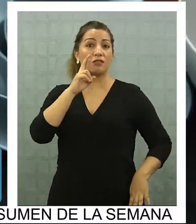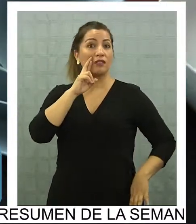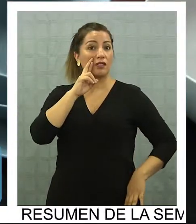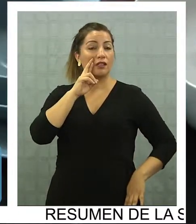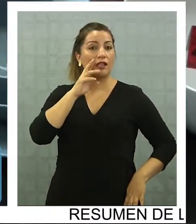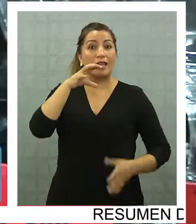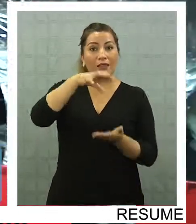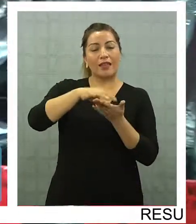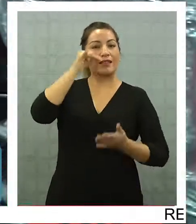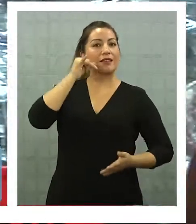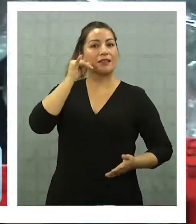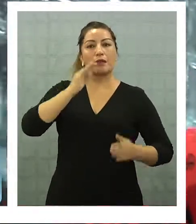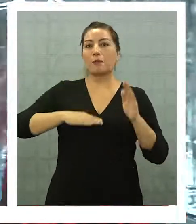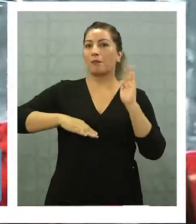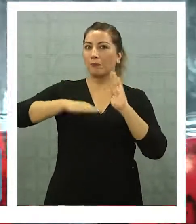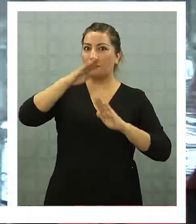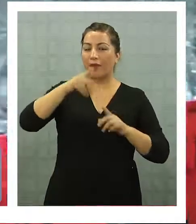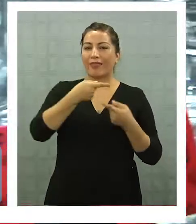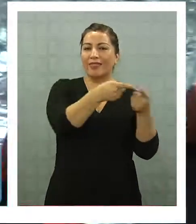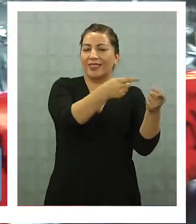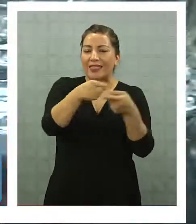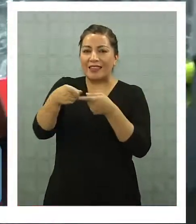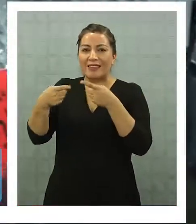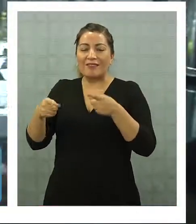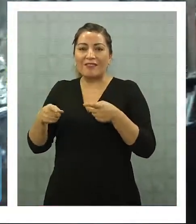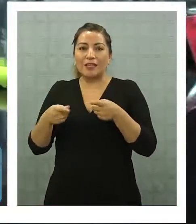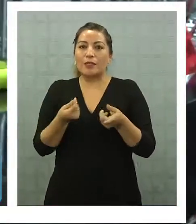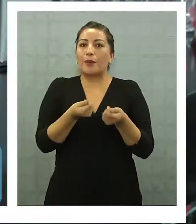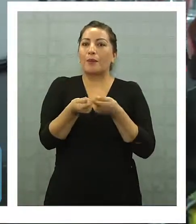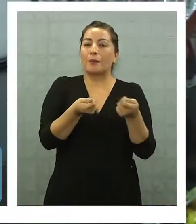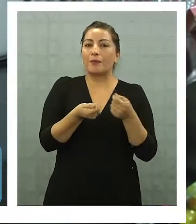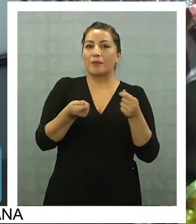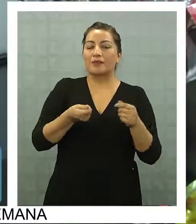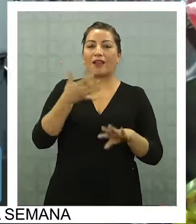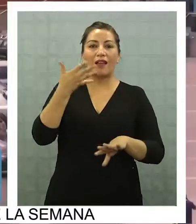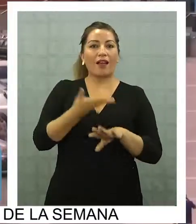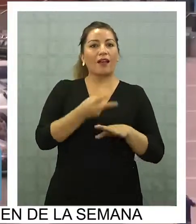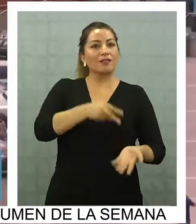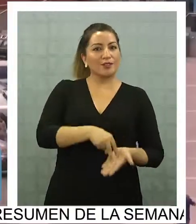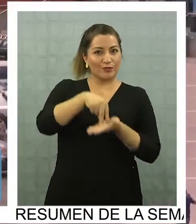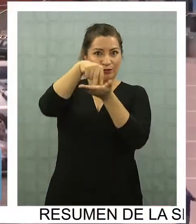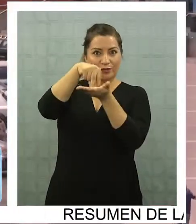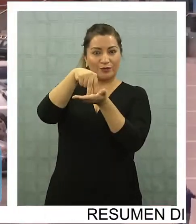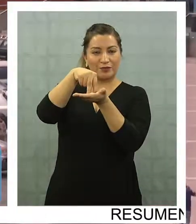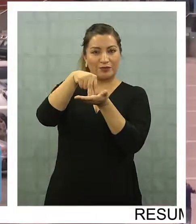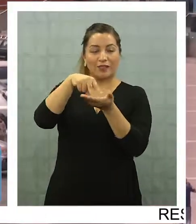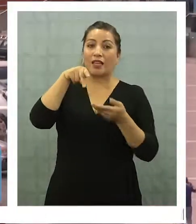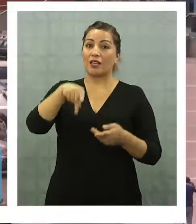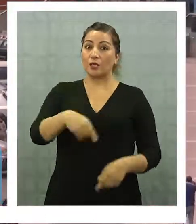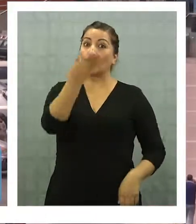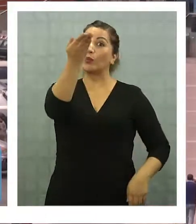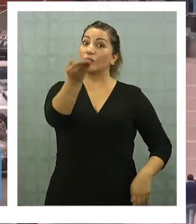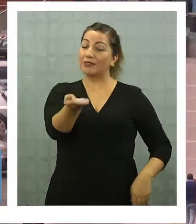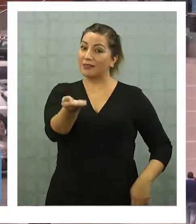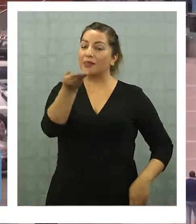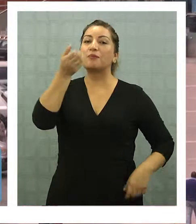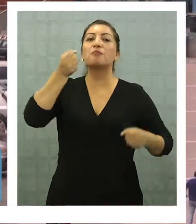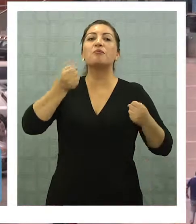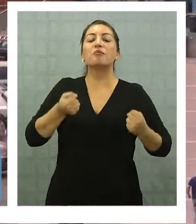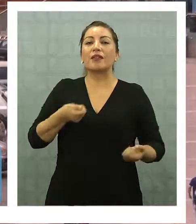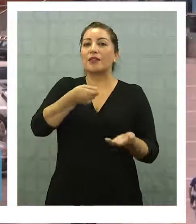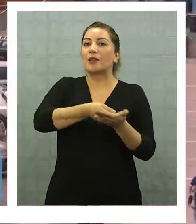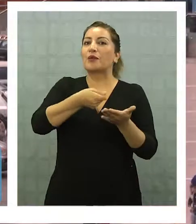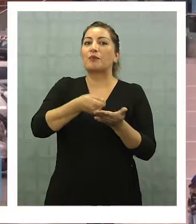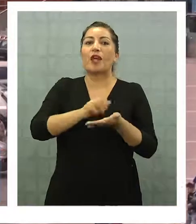En nuestra ciudad, la mayor variedad en diseños y precios se encuentra en el mall de Zona Franca, en donde usted puede conseguir